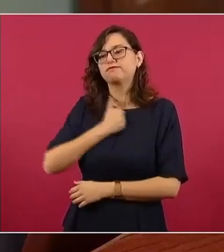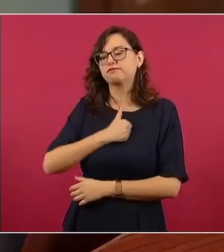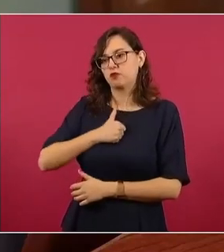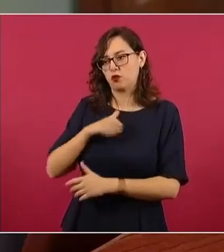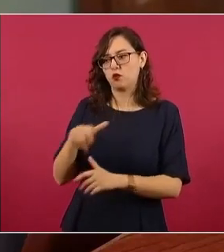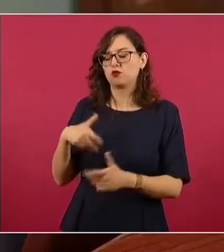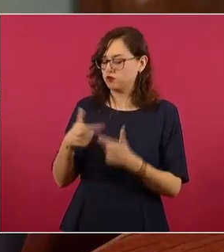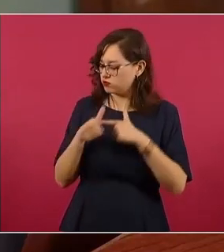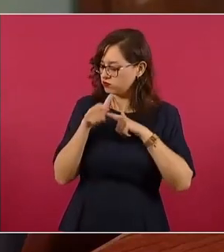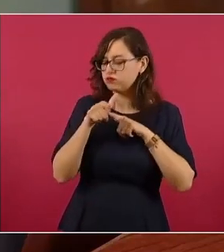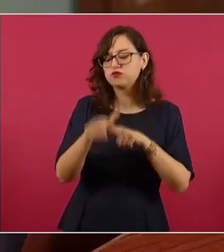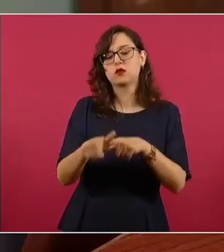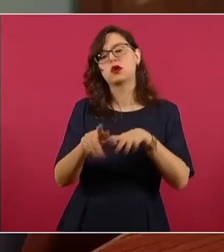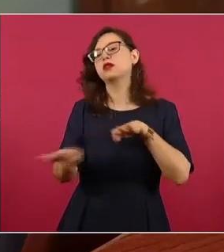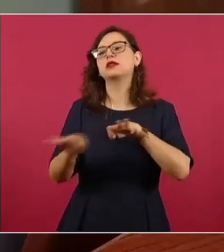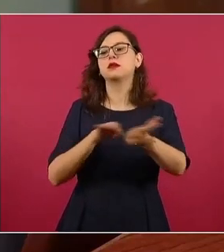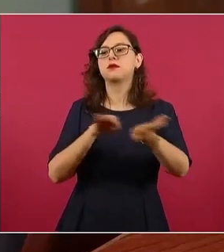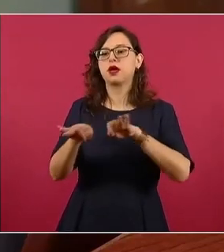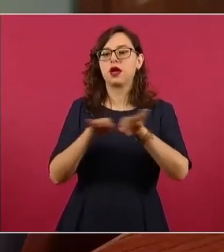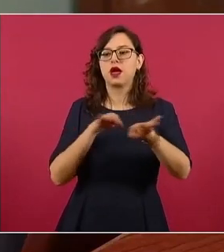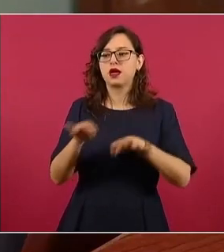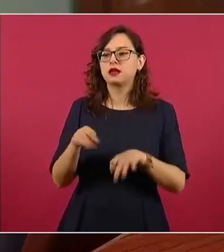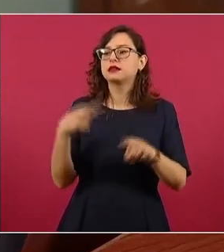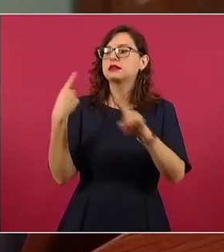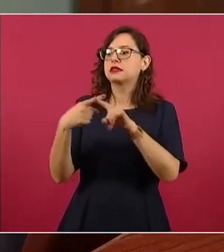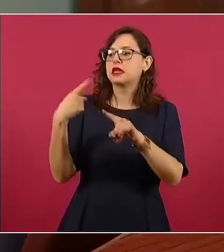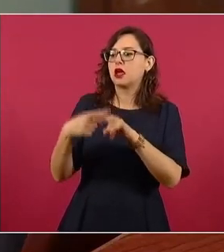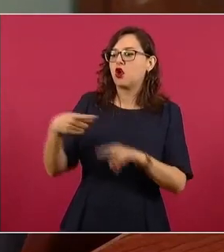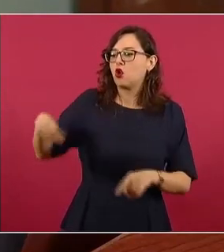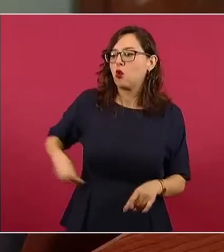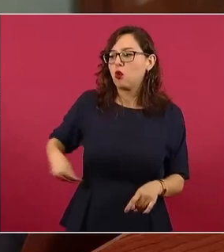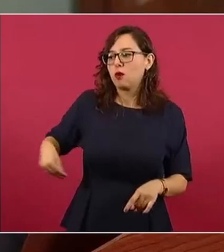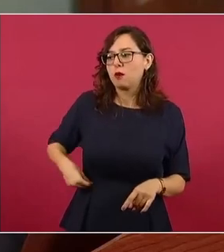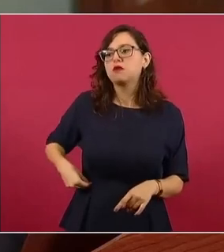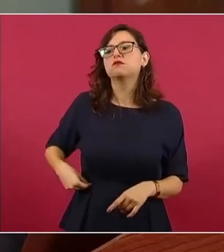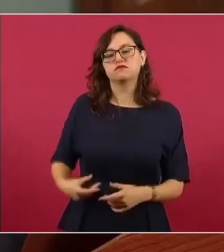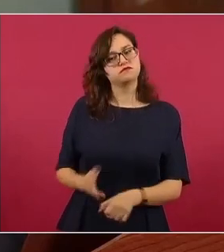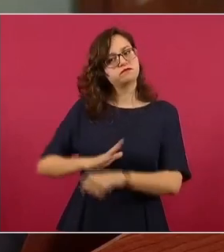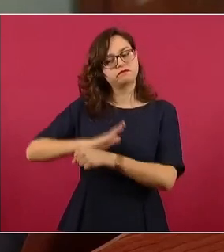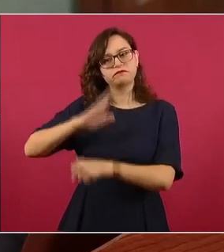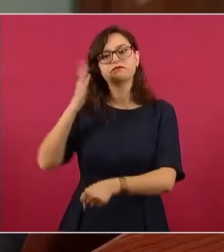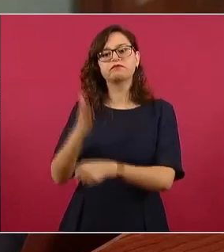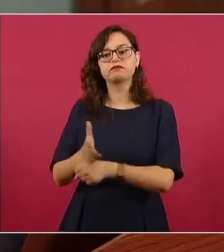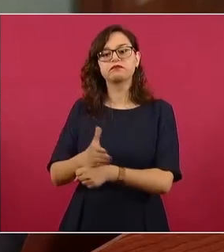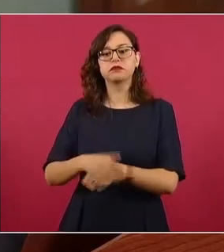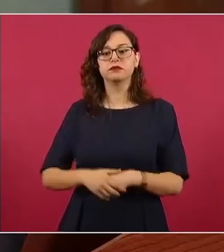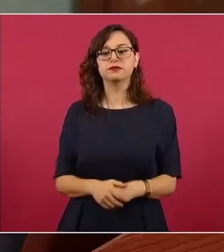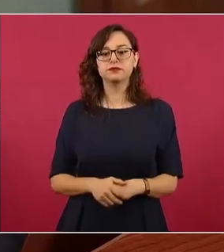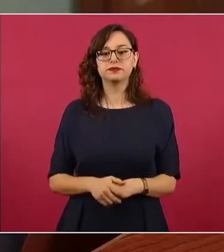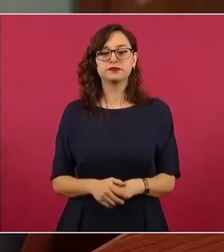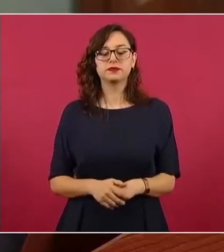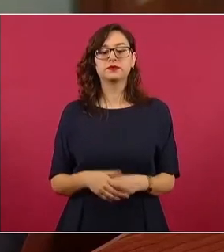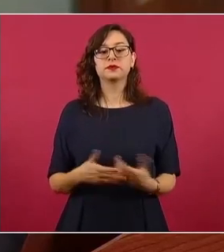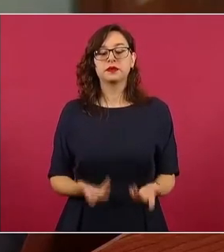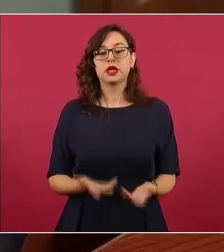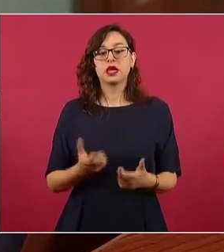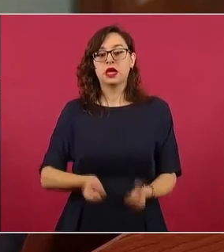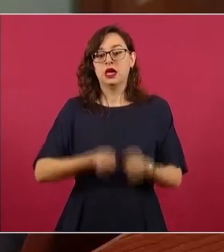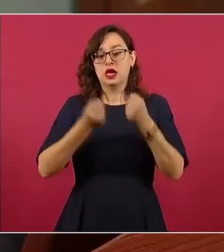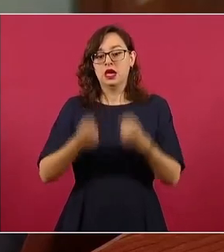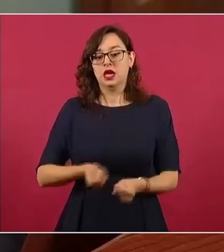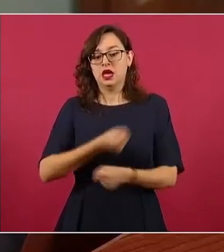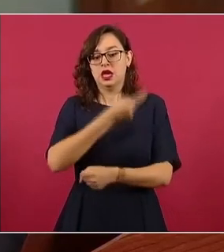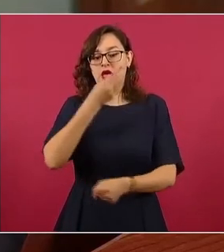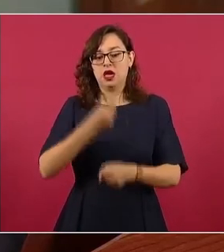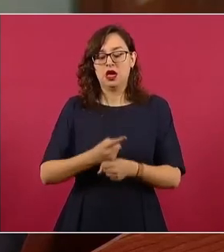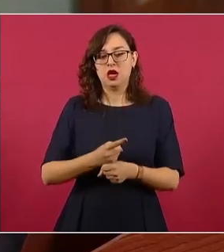responsabilizar a aquellos que intentan explotar a las personas vulnerables. El secretario de Seguridad Nacional, Alejandro Mayorkas,